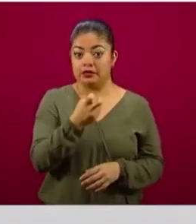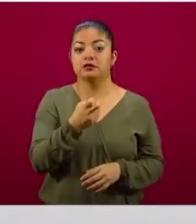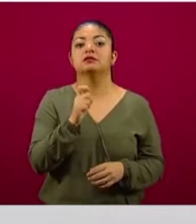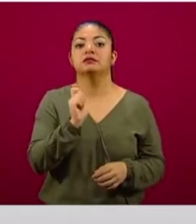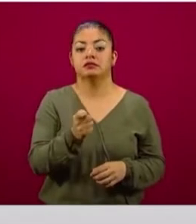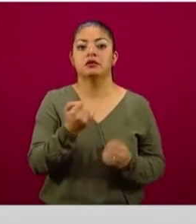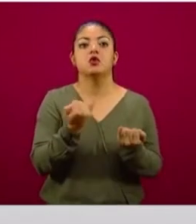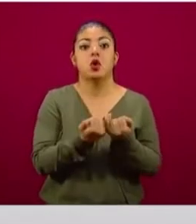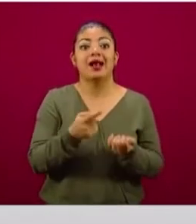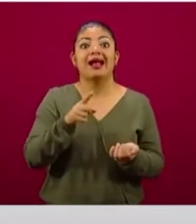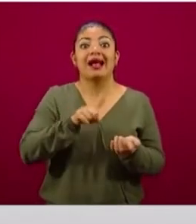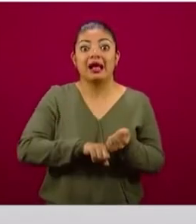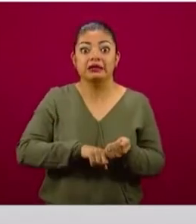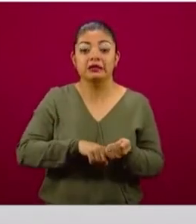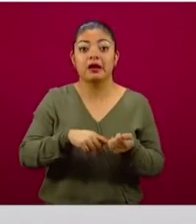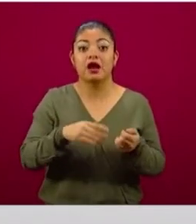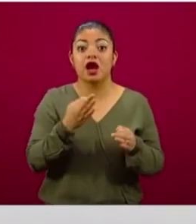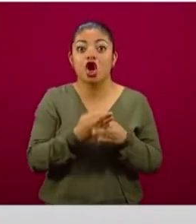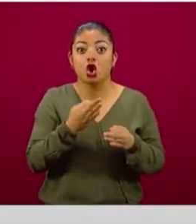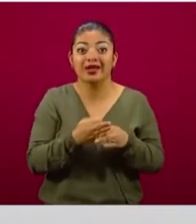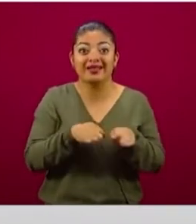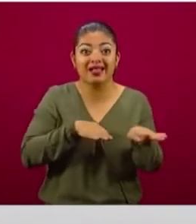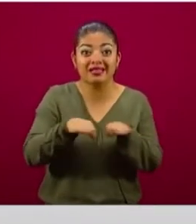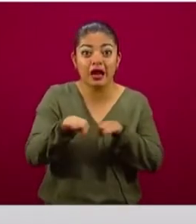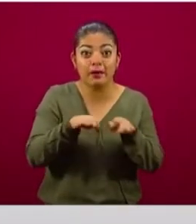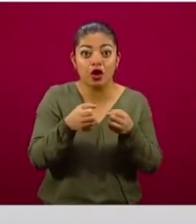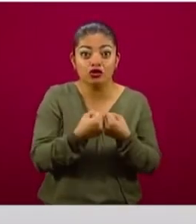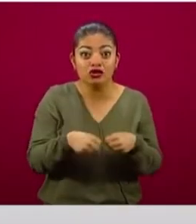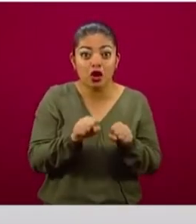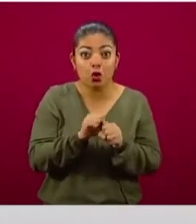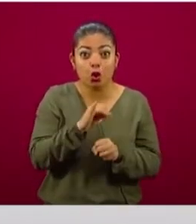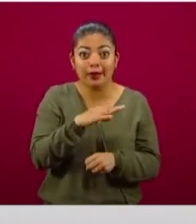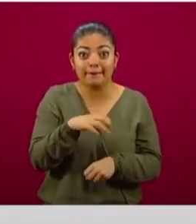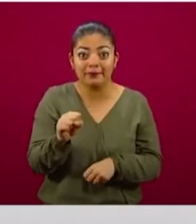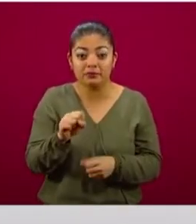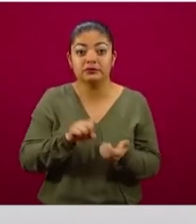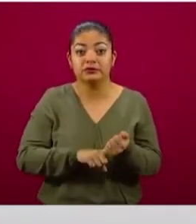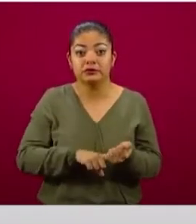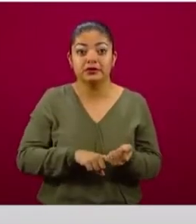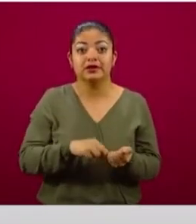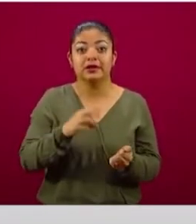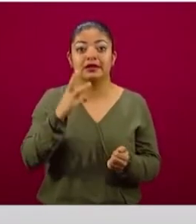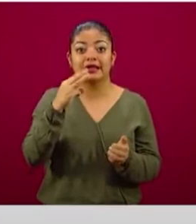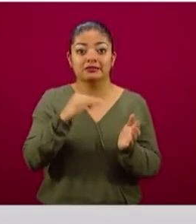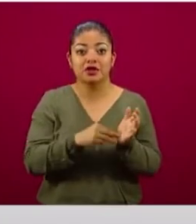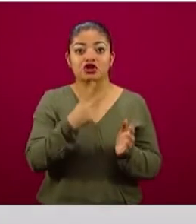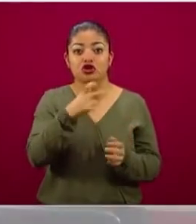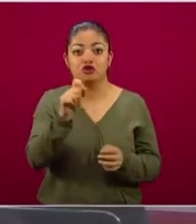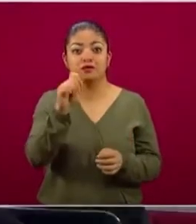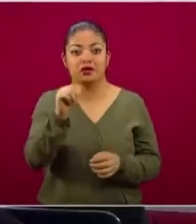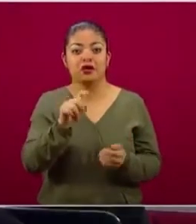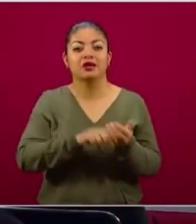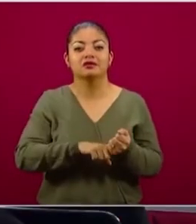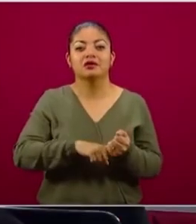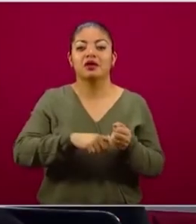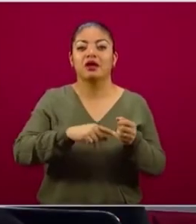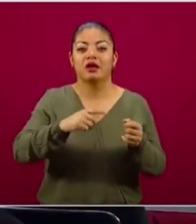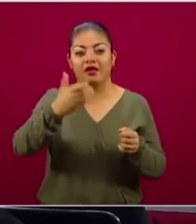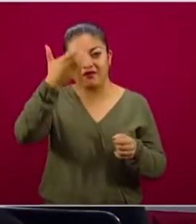del Seguro Social, a los trabajadores activos, estos tres mil 329, estamos hablando de enfermeras, enfermeros, doctores,